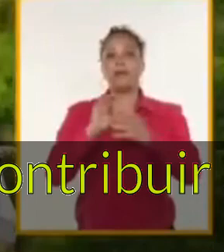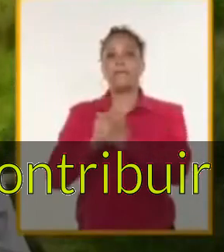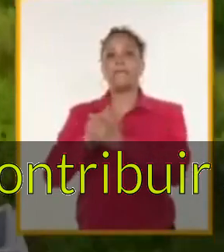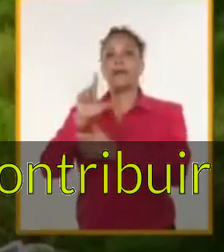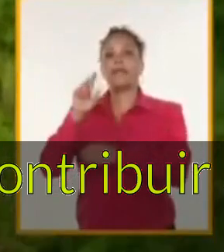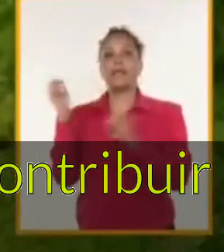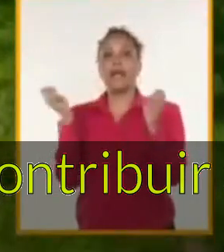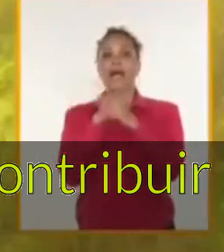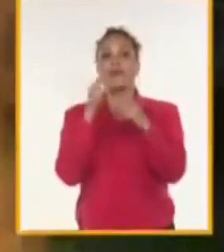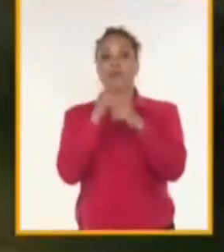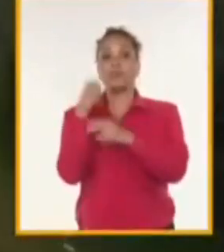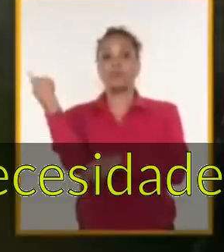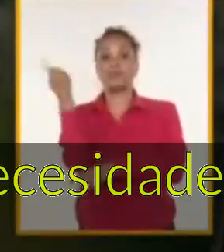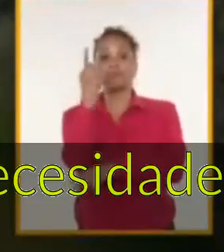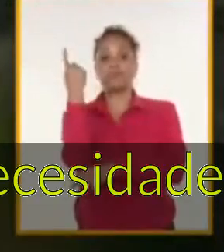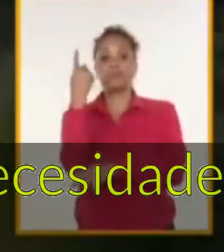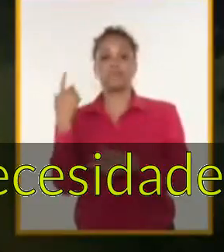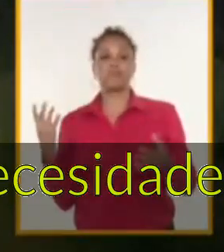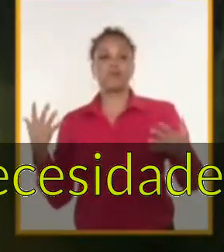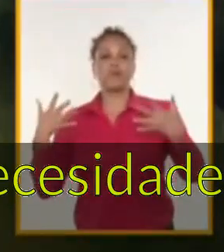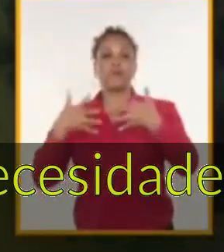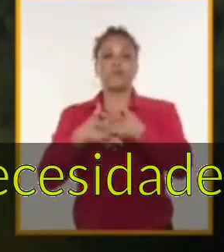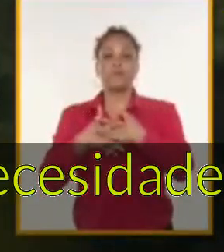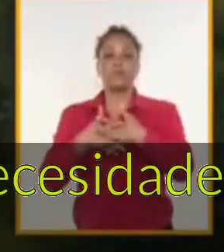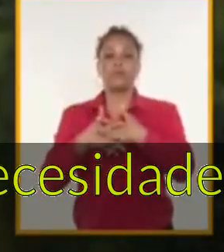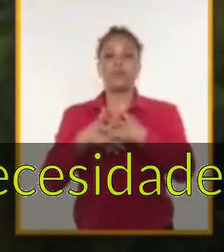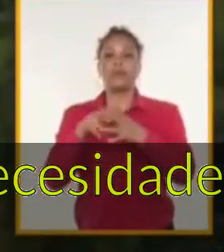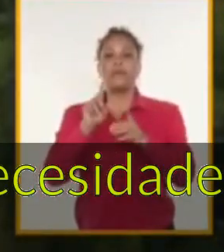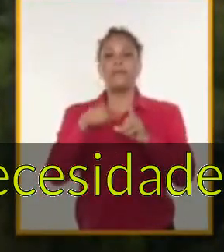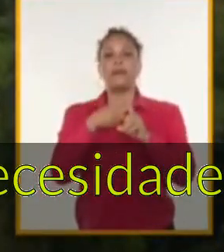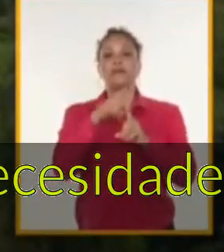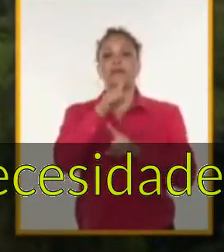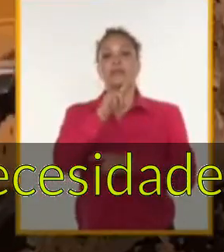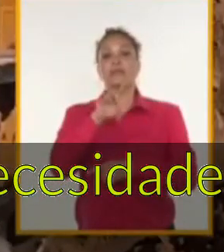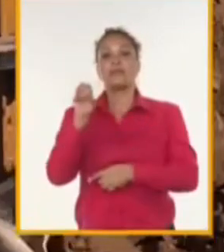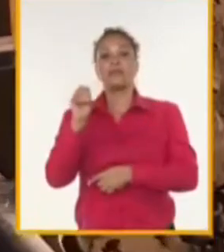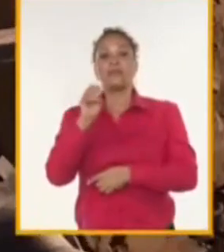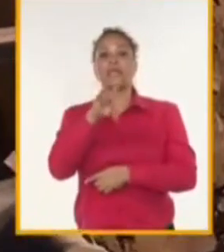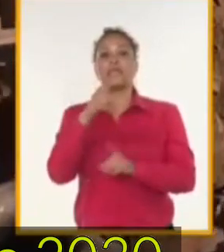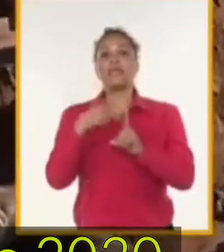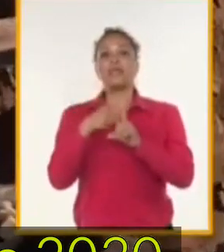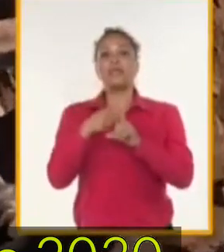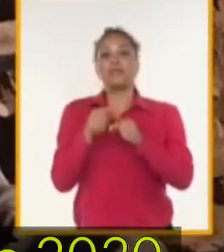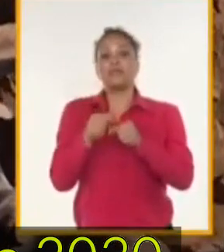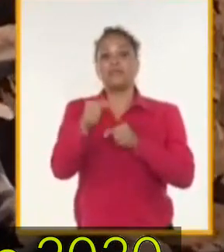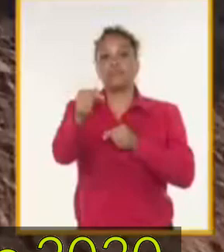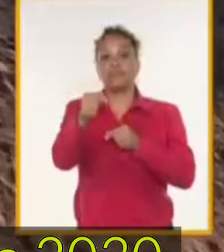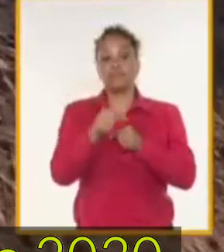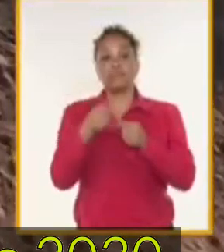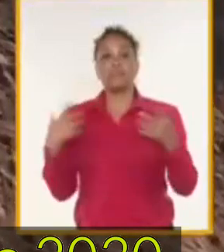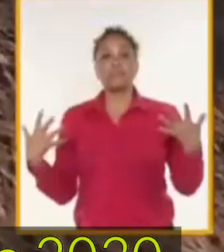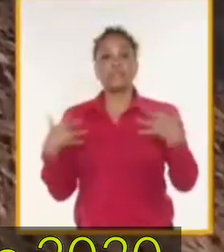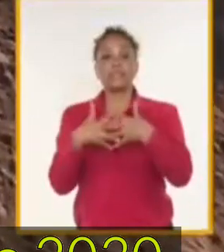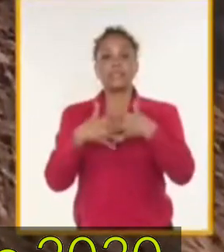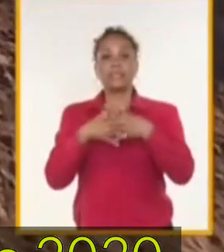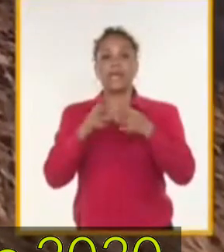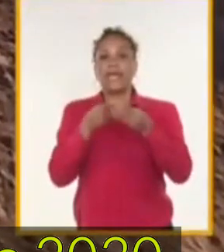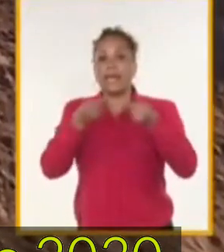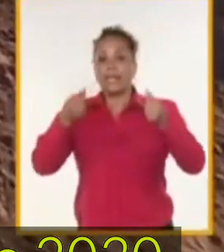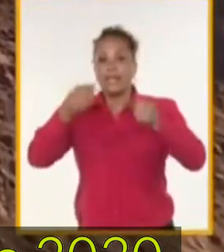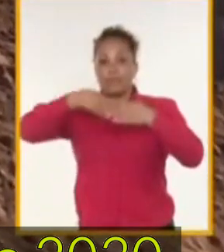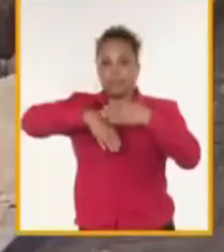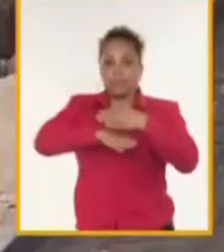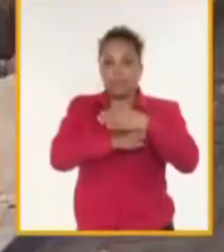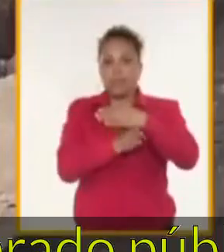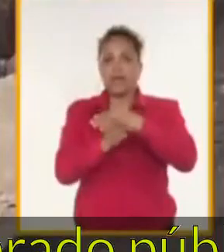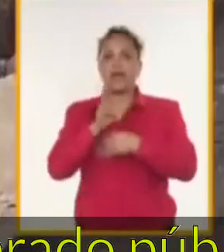Nacional. Más de 400 kilómetros carril de vial resguardan redes soterradas de agua, de